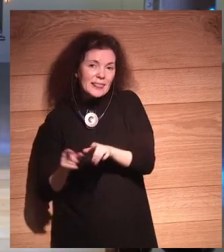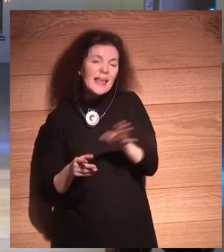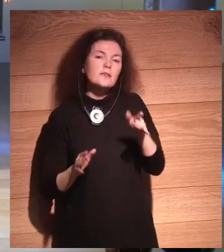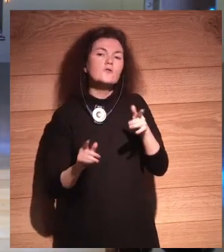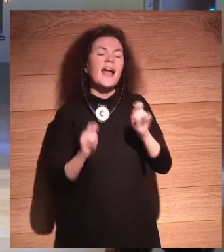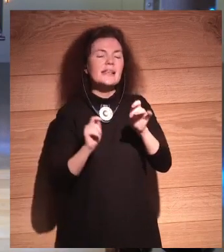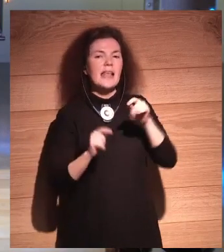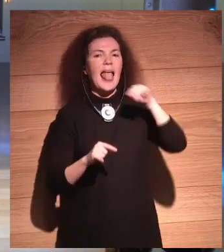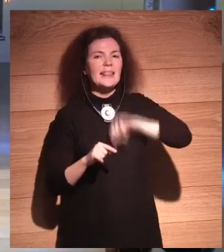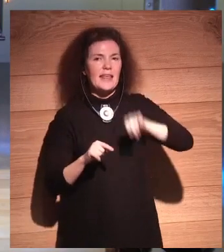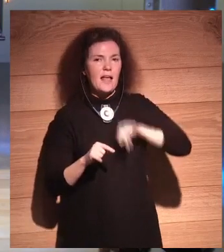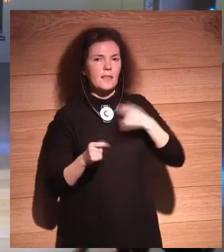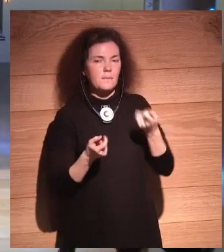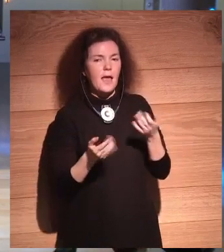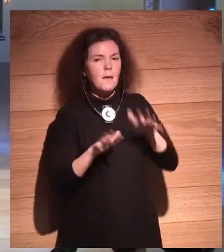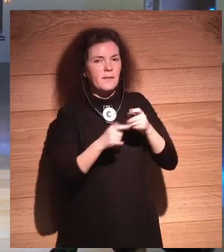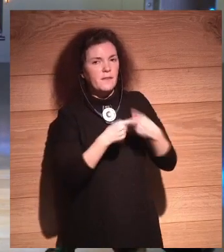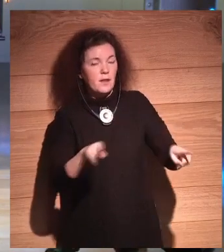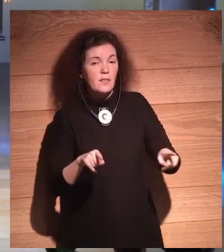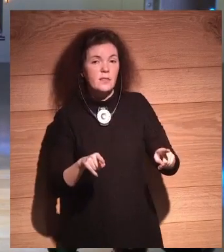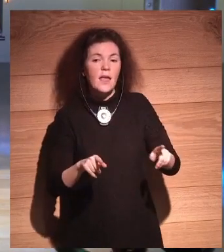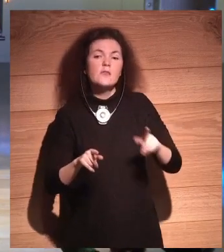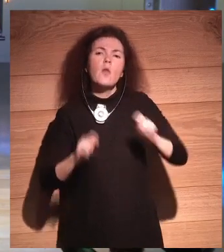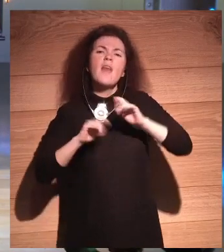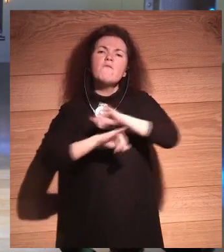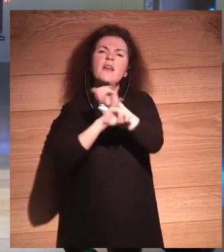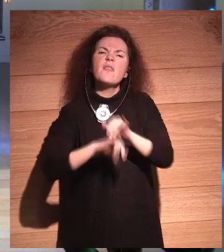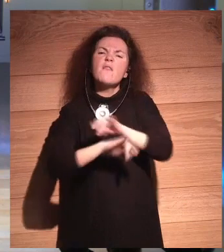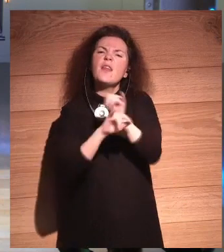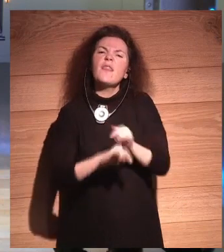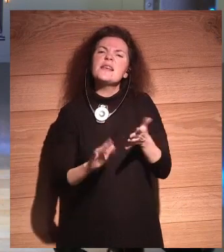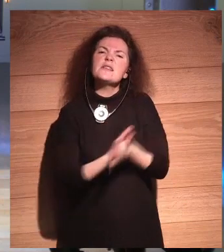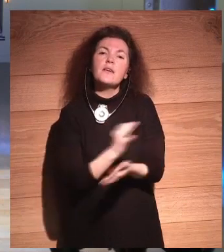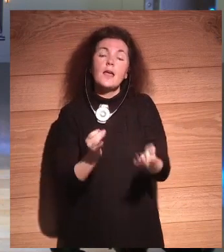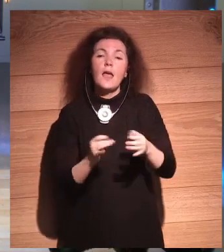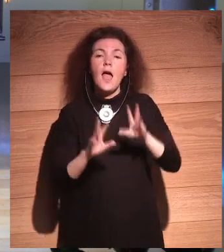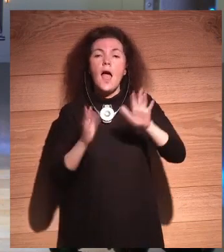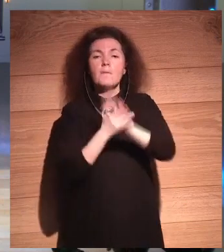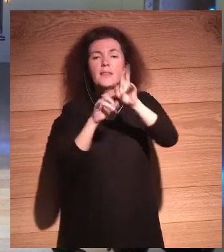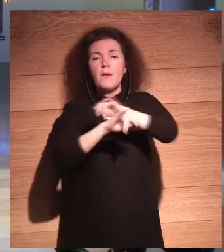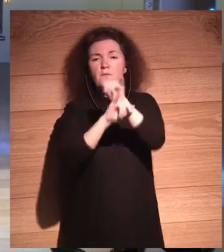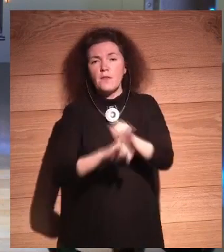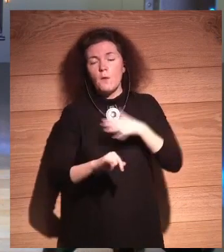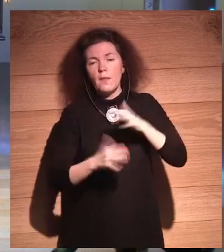felicidad. Bueno, ¿qué es la felicidad? Eso también podremos estar hablando cinco horas sobre ello.